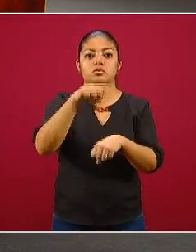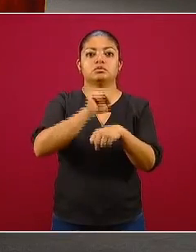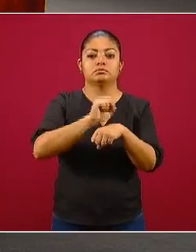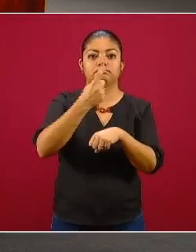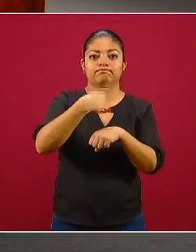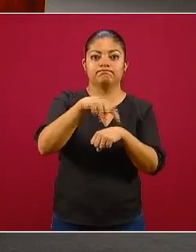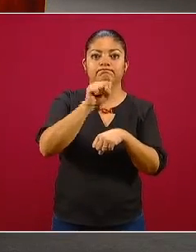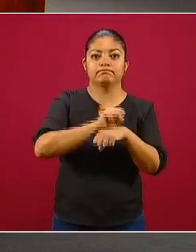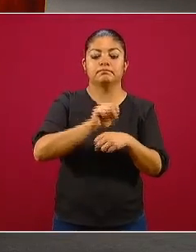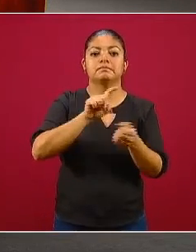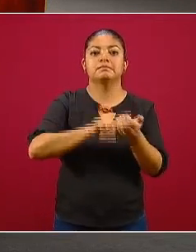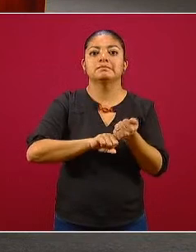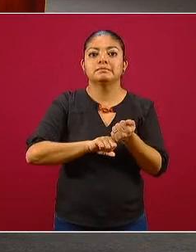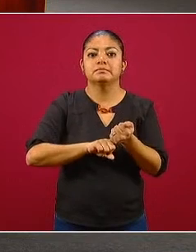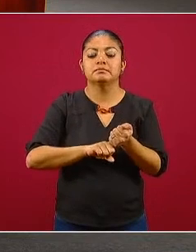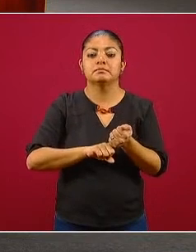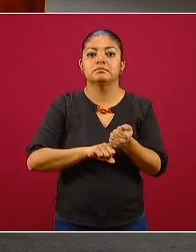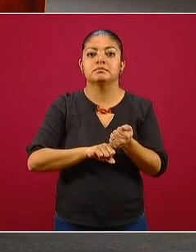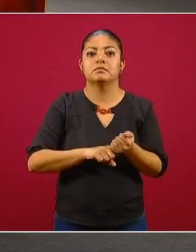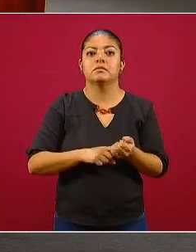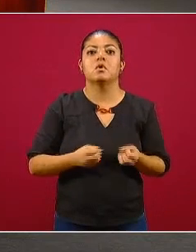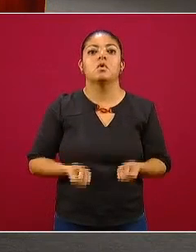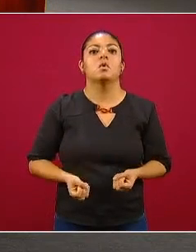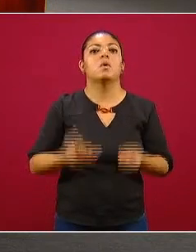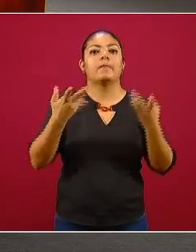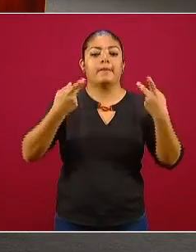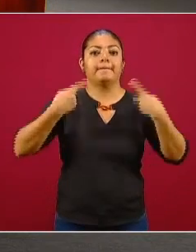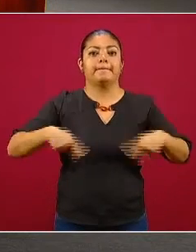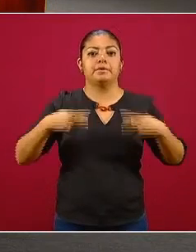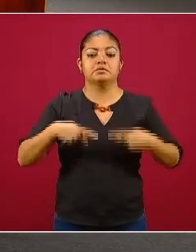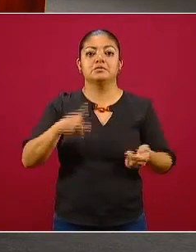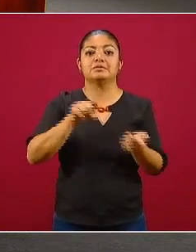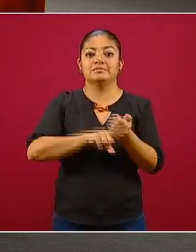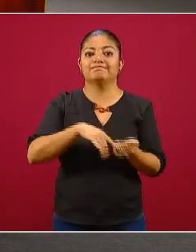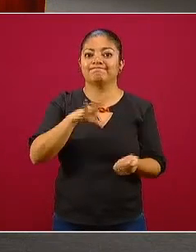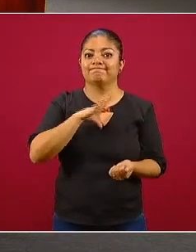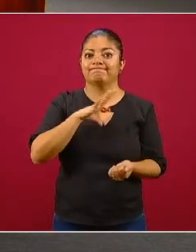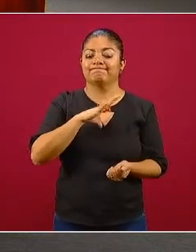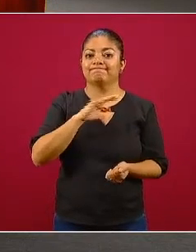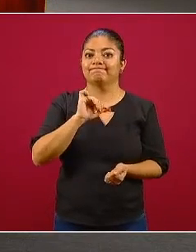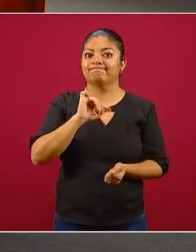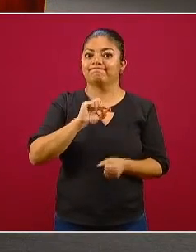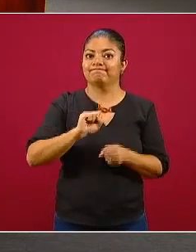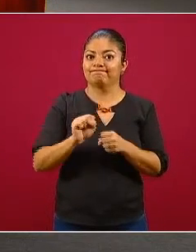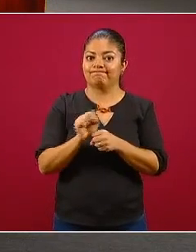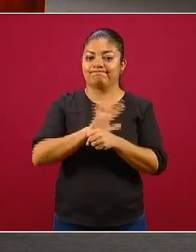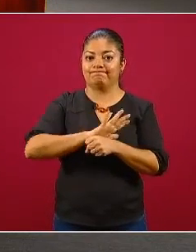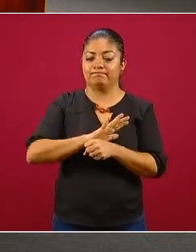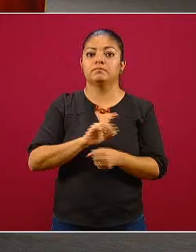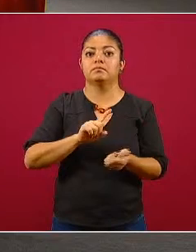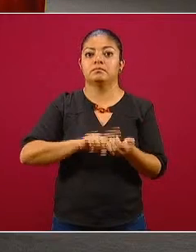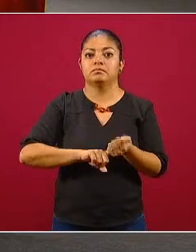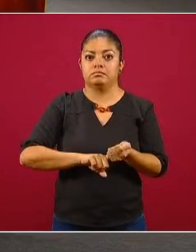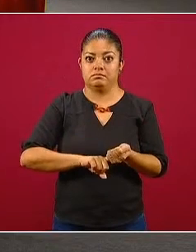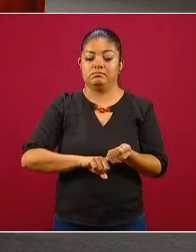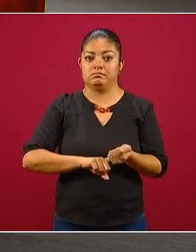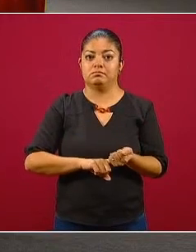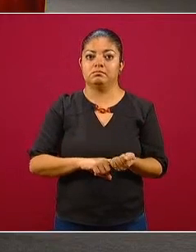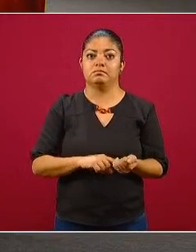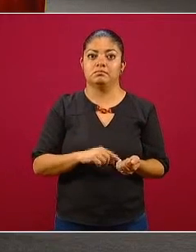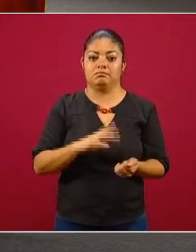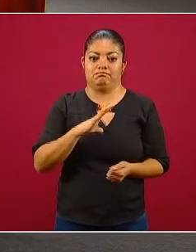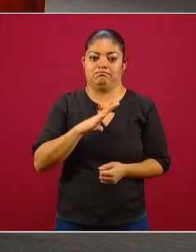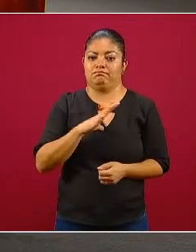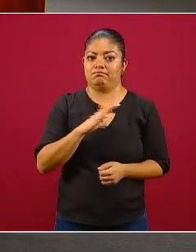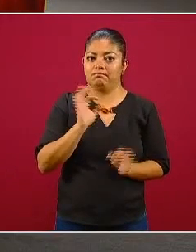que es la proporción de personas que resultan positivas. ¿Esto qué quiere decir? personas que tienen la condición clínica de COVID,